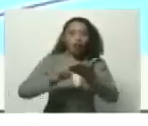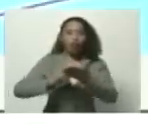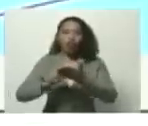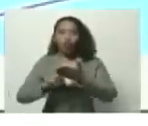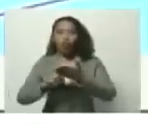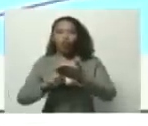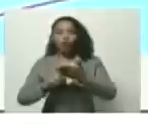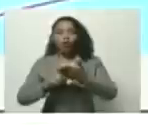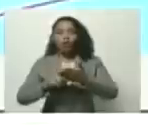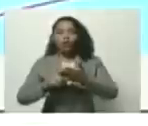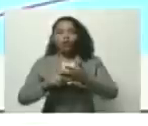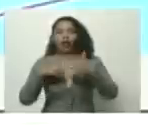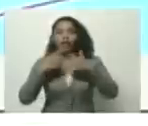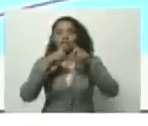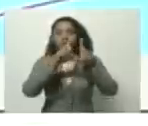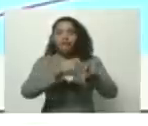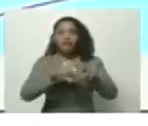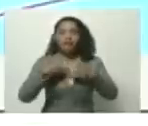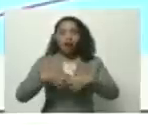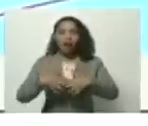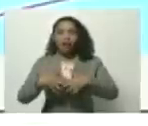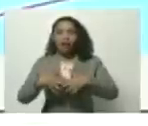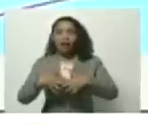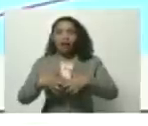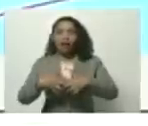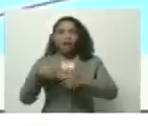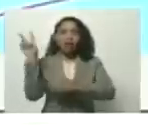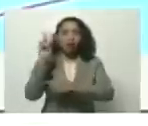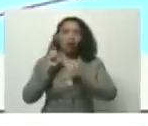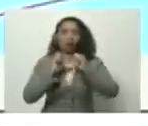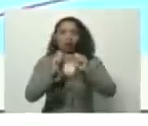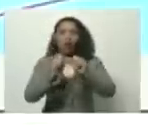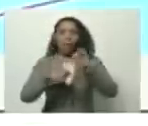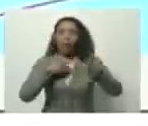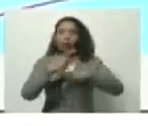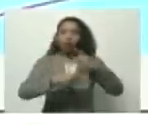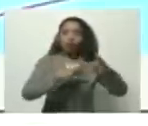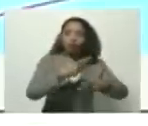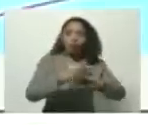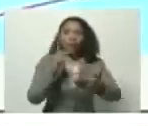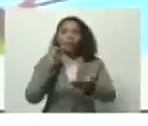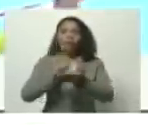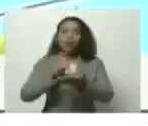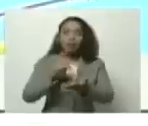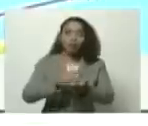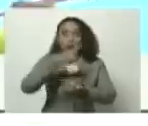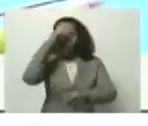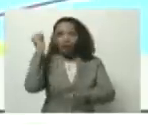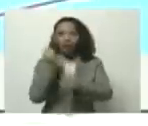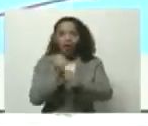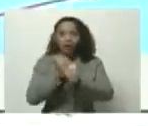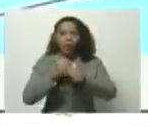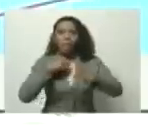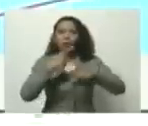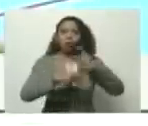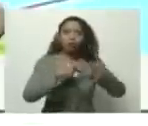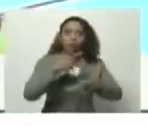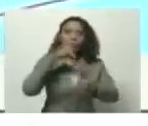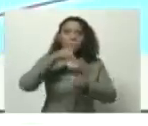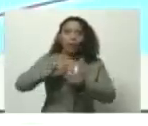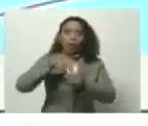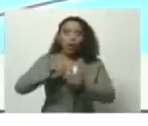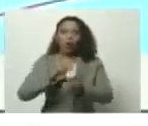agroindustria, que Venezuela siga participando en la producción, los trabajadores, en la producción petrolera,